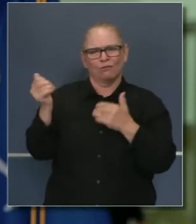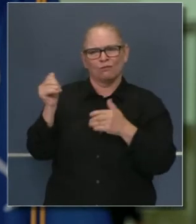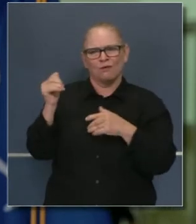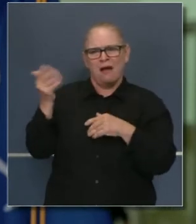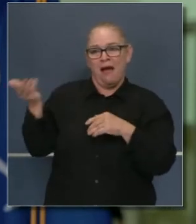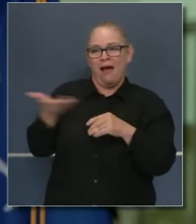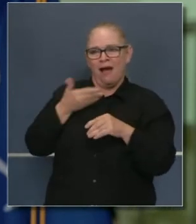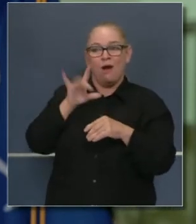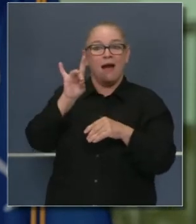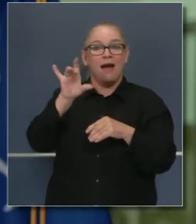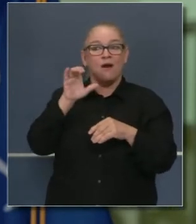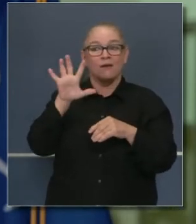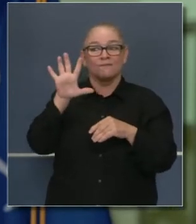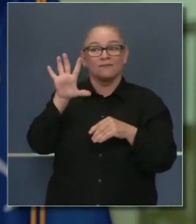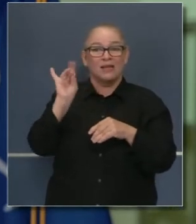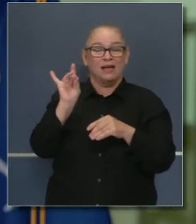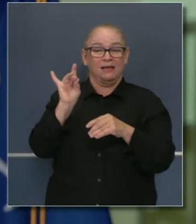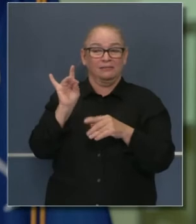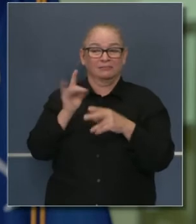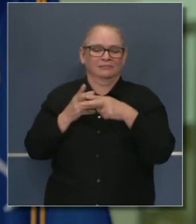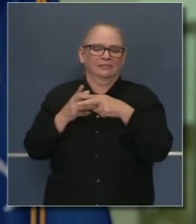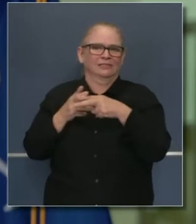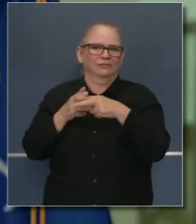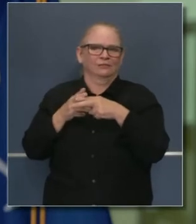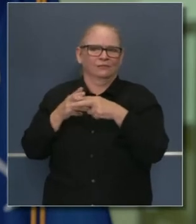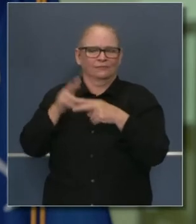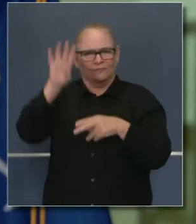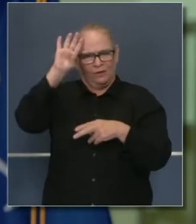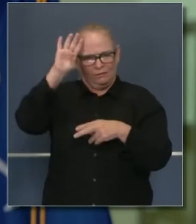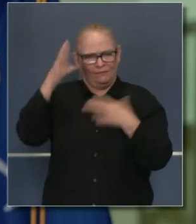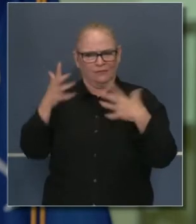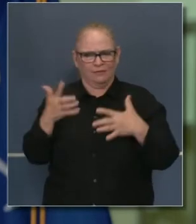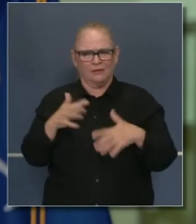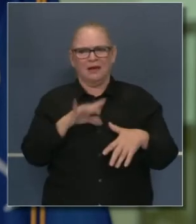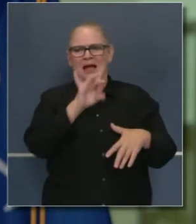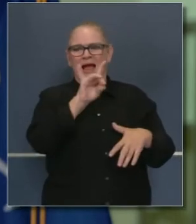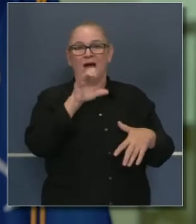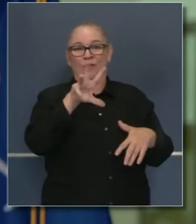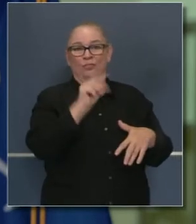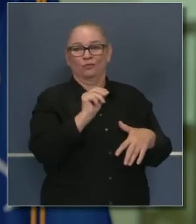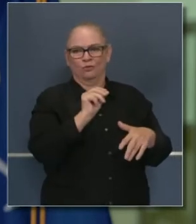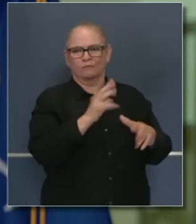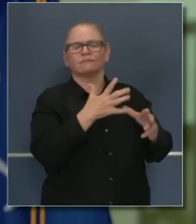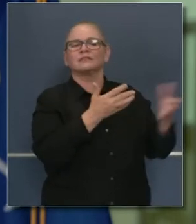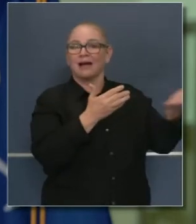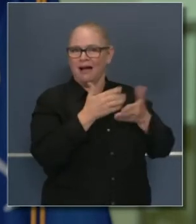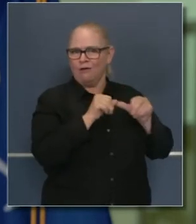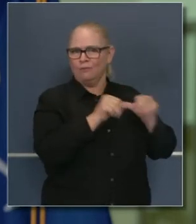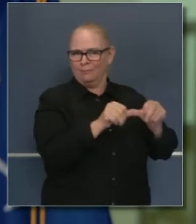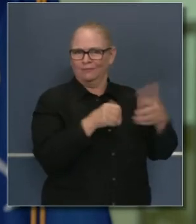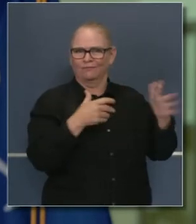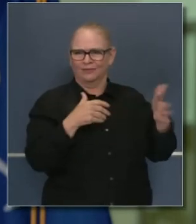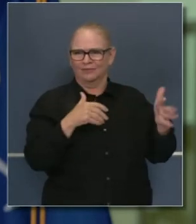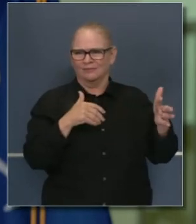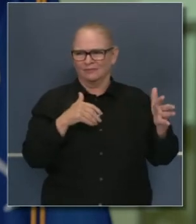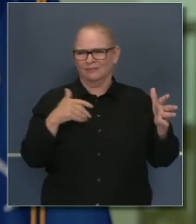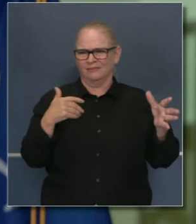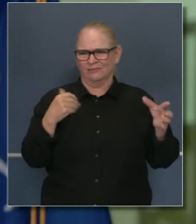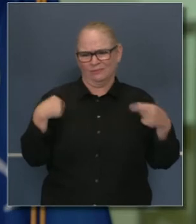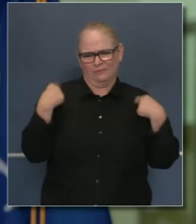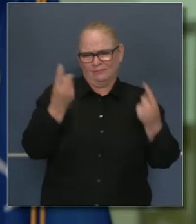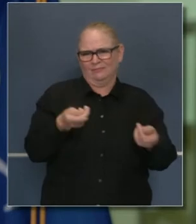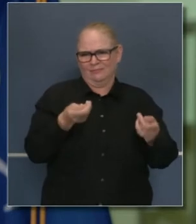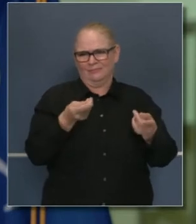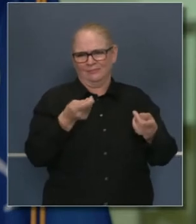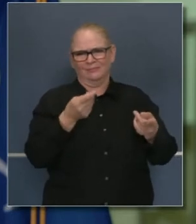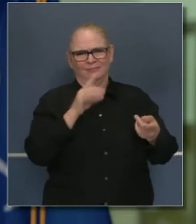contratar a 858 nuevos bomberos con experiencia y 830 ahora que ya han sido contratados a través de las